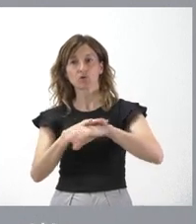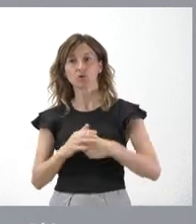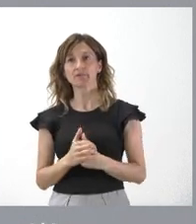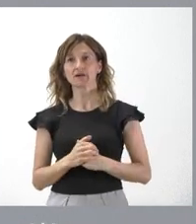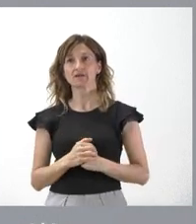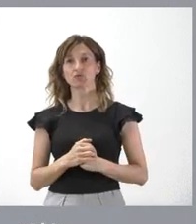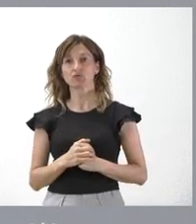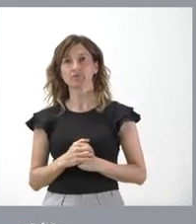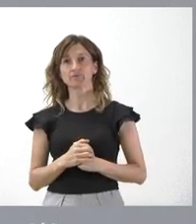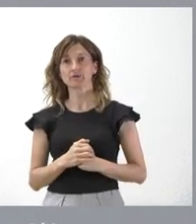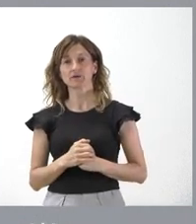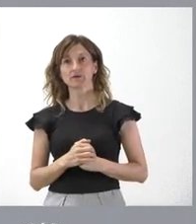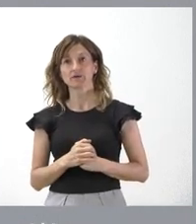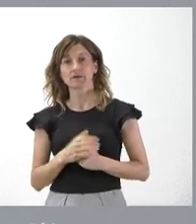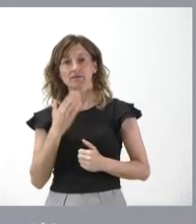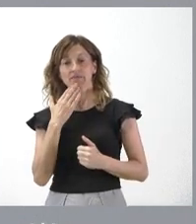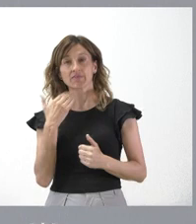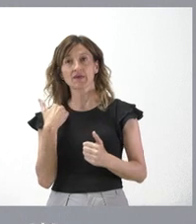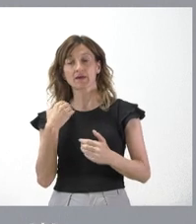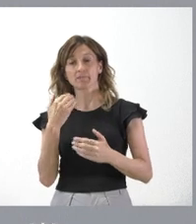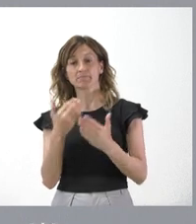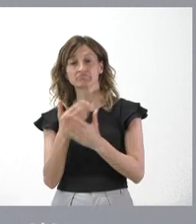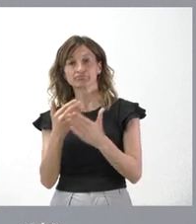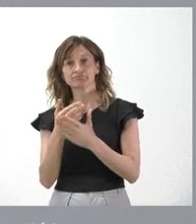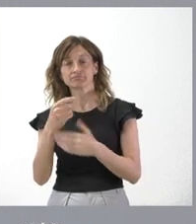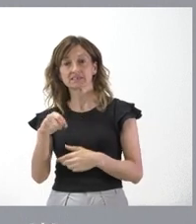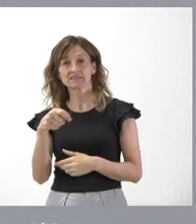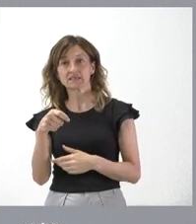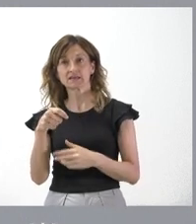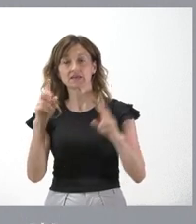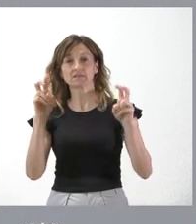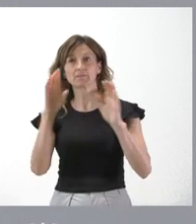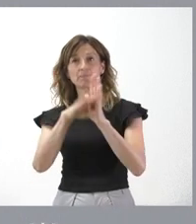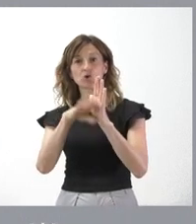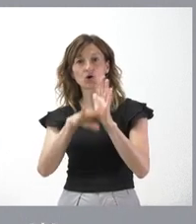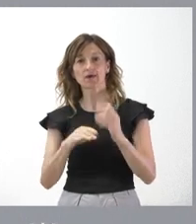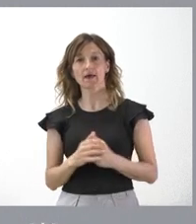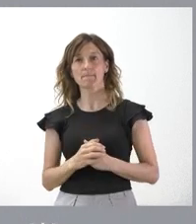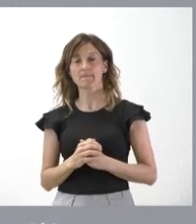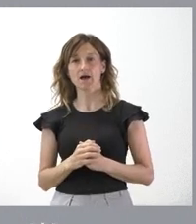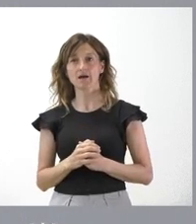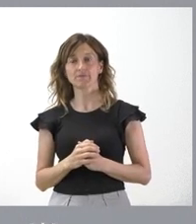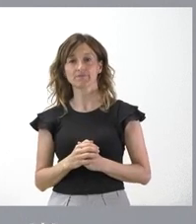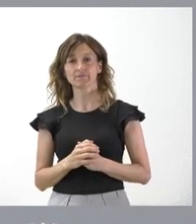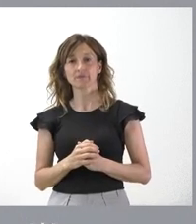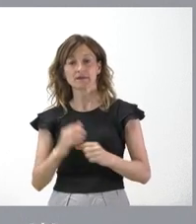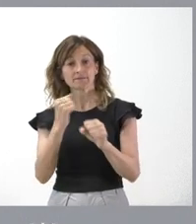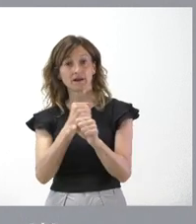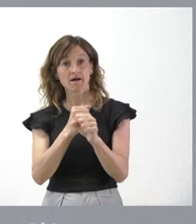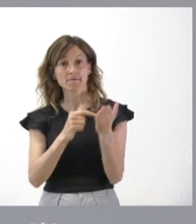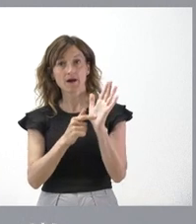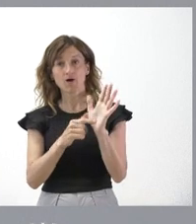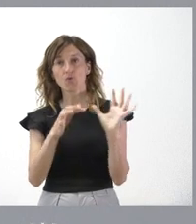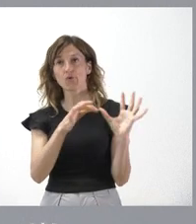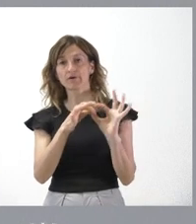es la reciente sesión del presidente de Castilla y León con el programa de trabajo en